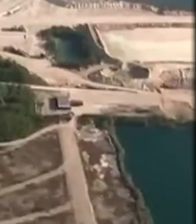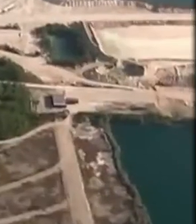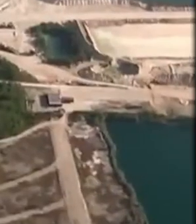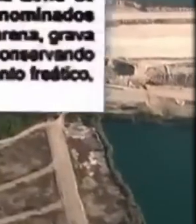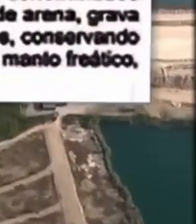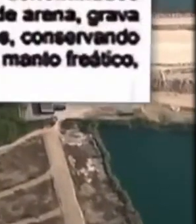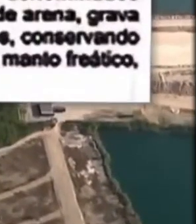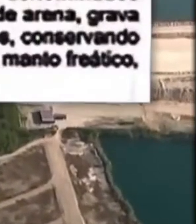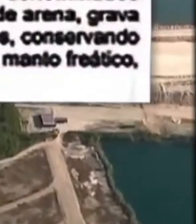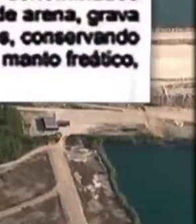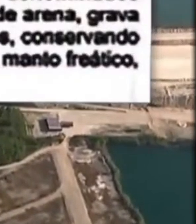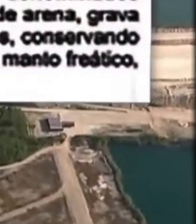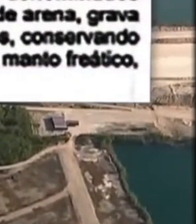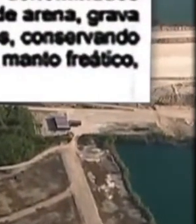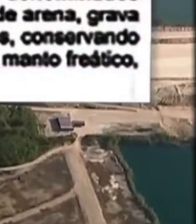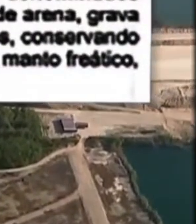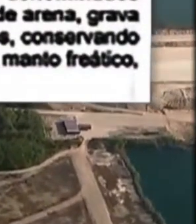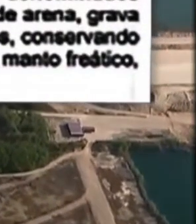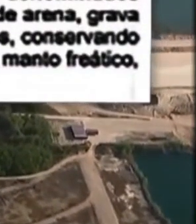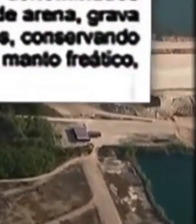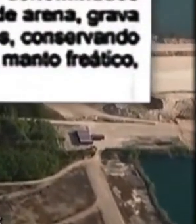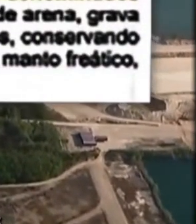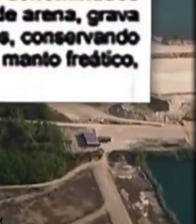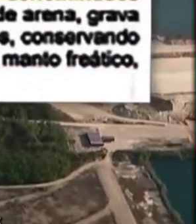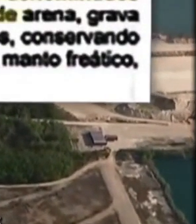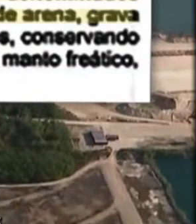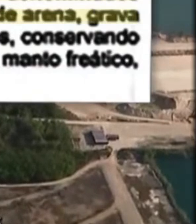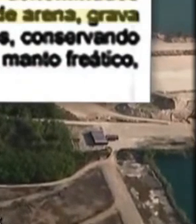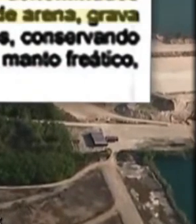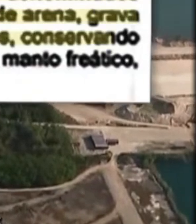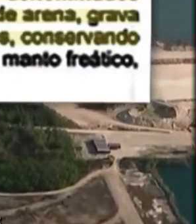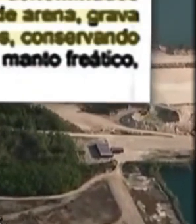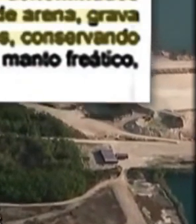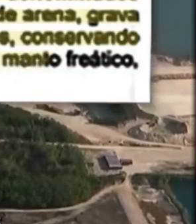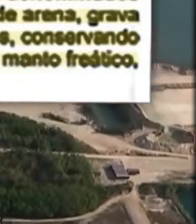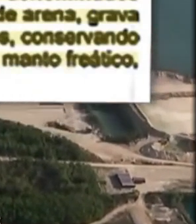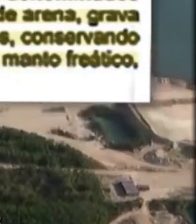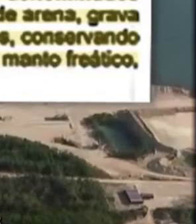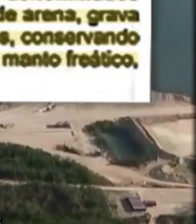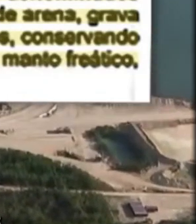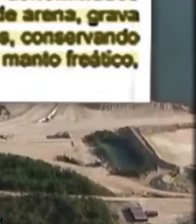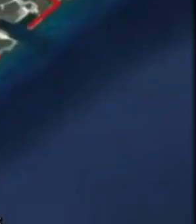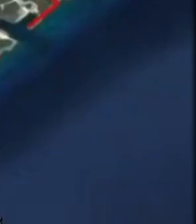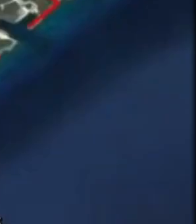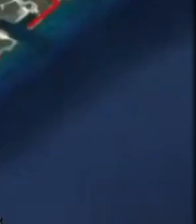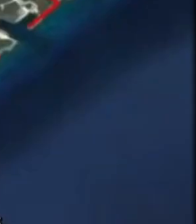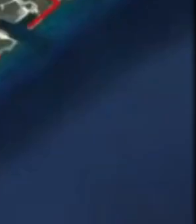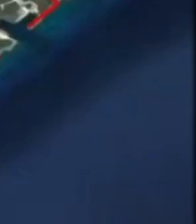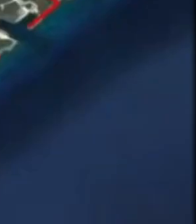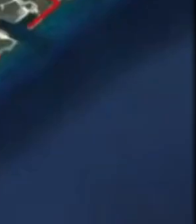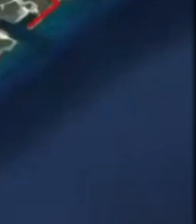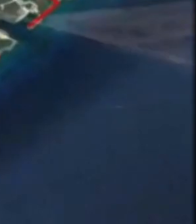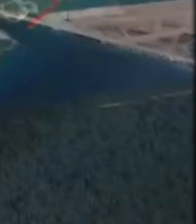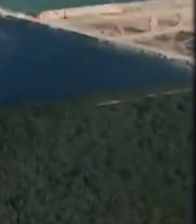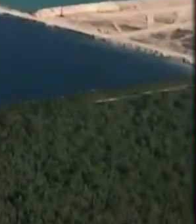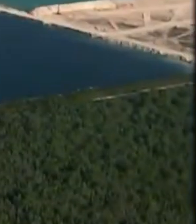dos predios el corchalito y la adelita que comprenden una superficie de 1251 hectáreas